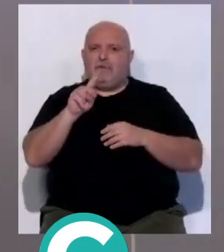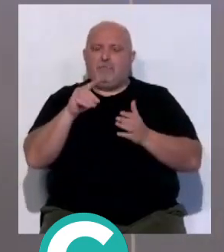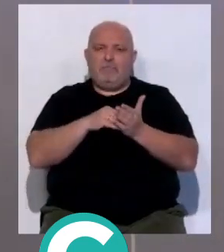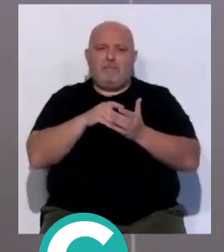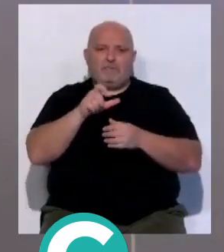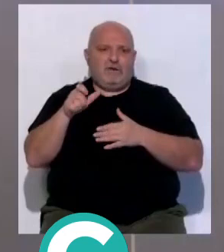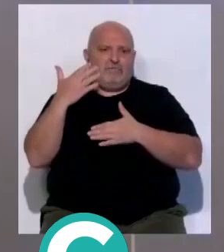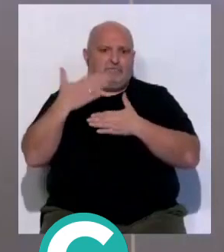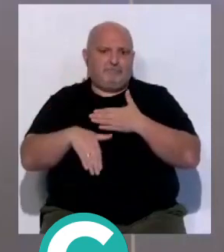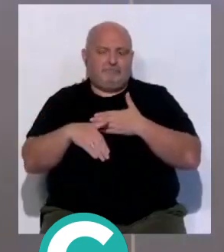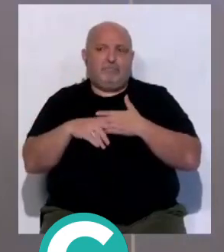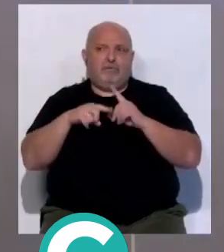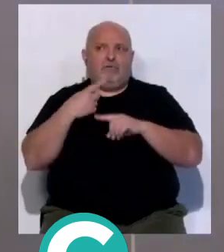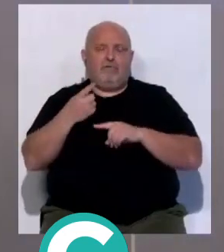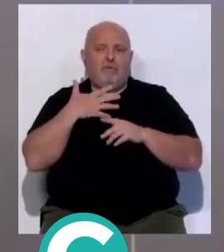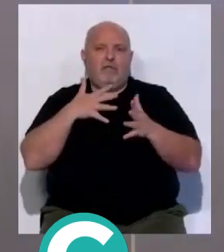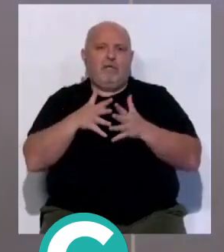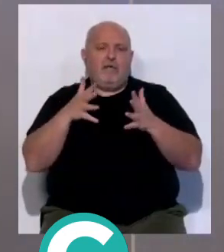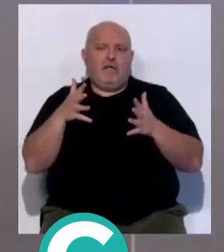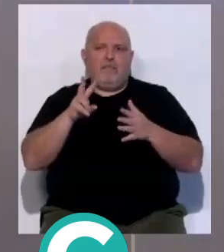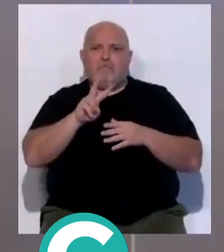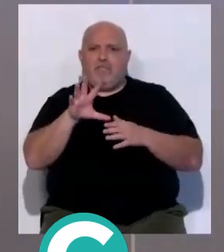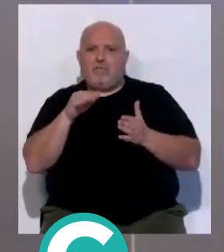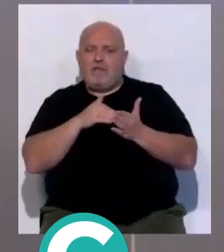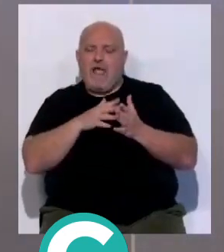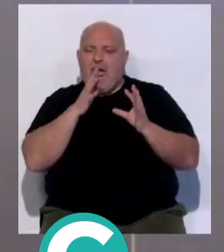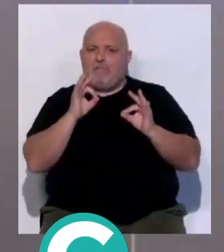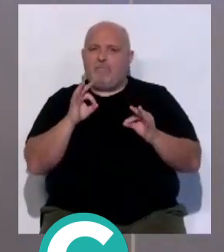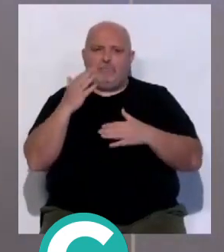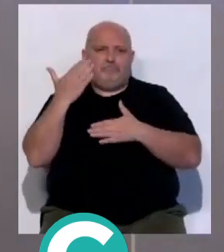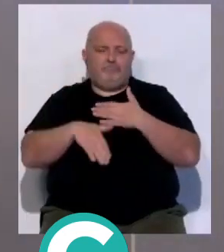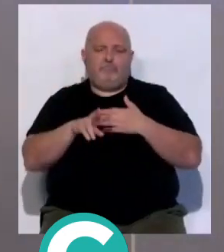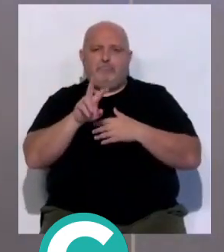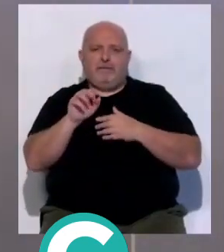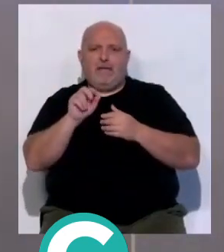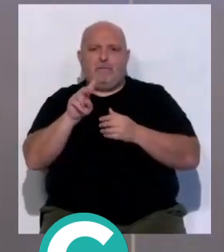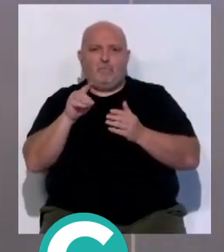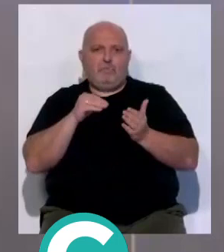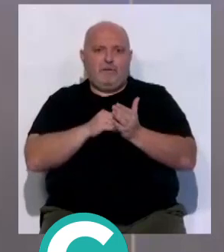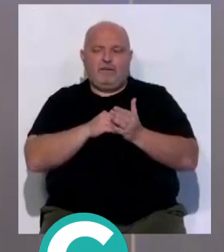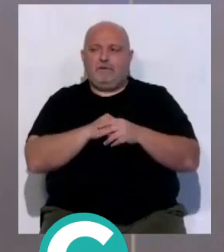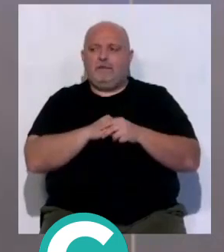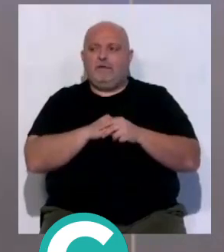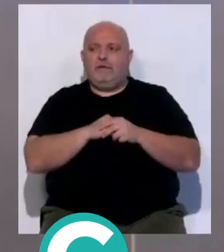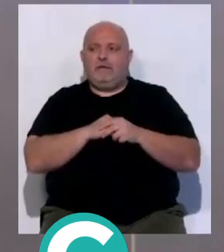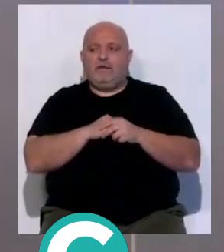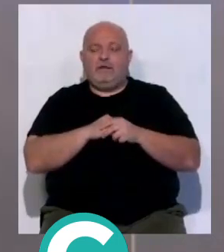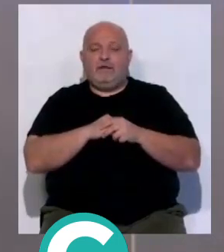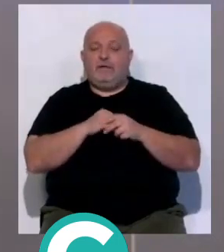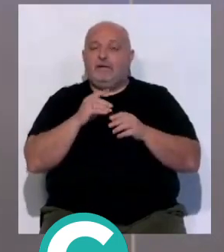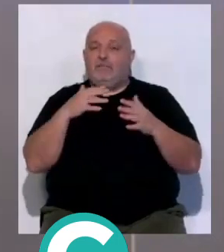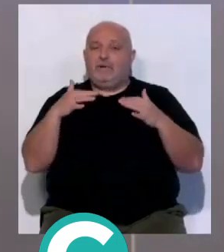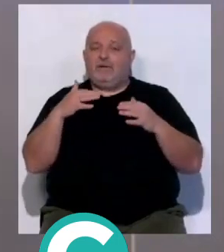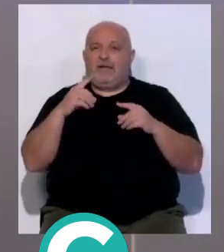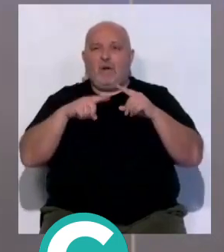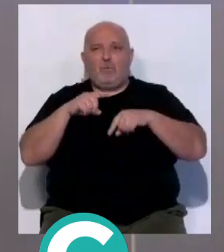mil espectadores, que después se podría ampliar, dijeron, a 25 mil, pero ahora mismo esa es la capacidad que tiene, para partidos